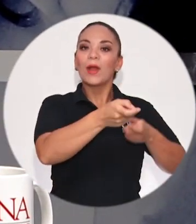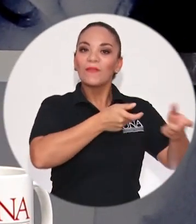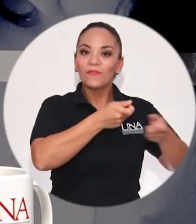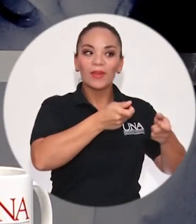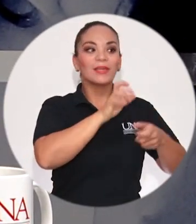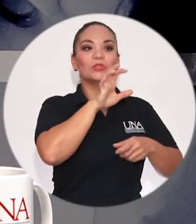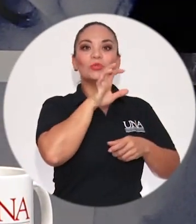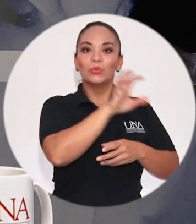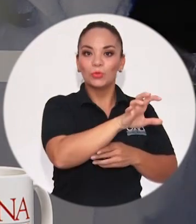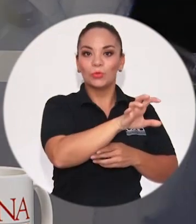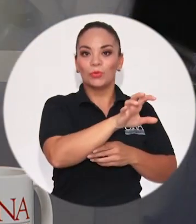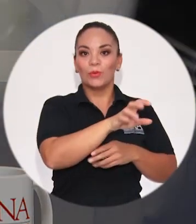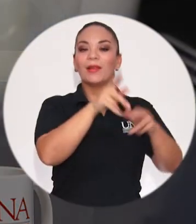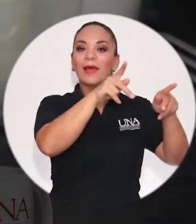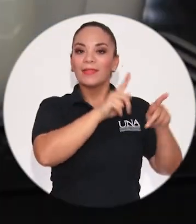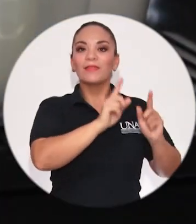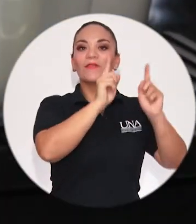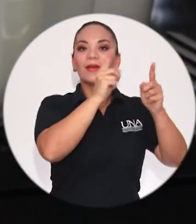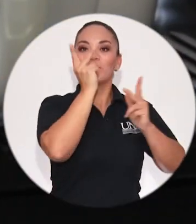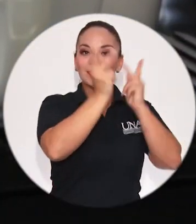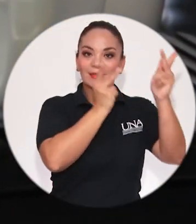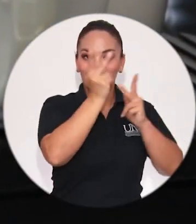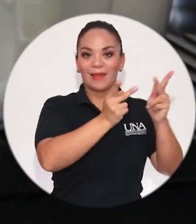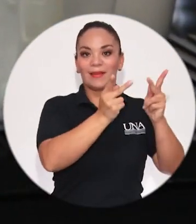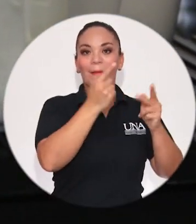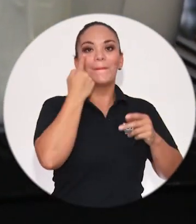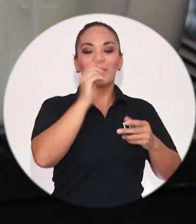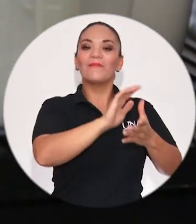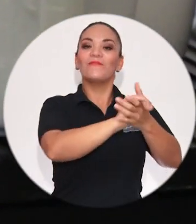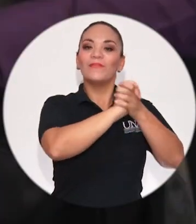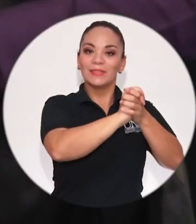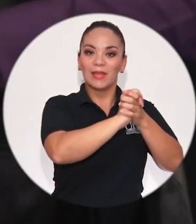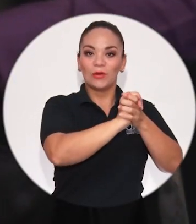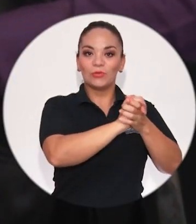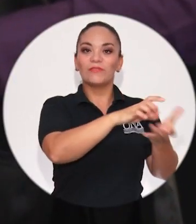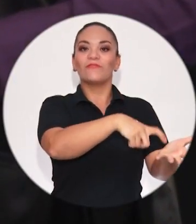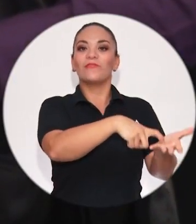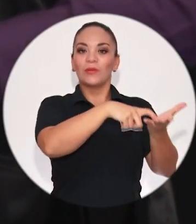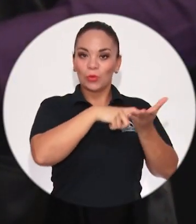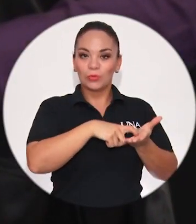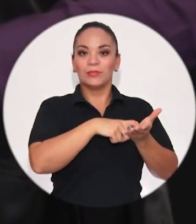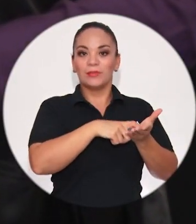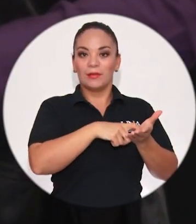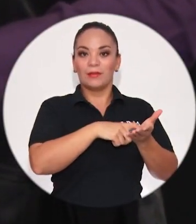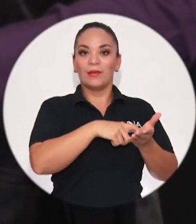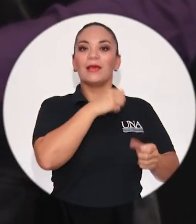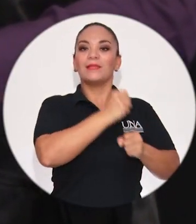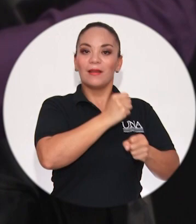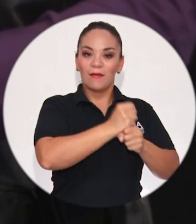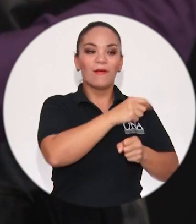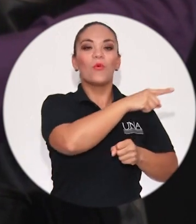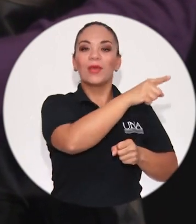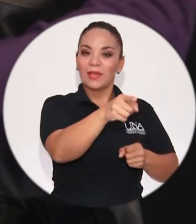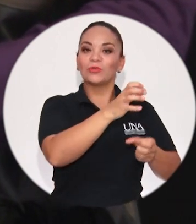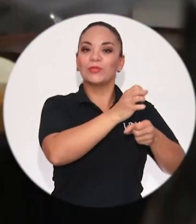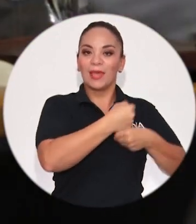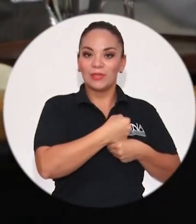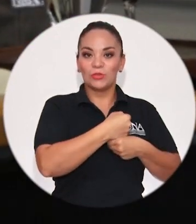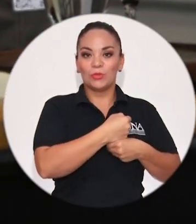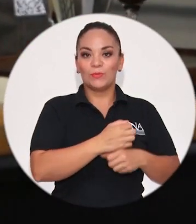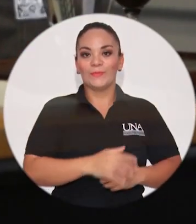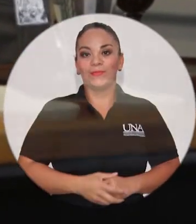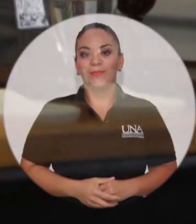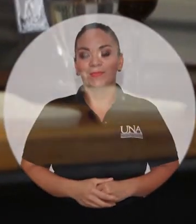a a sentir que su café es su café y la gente los va a ir a visitar para felicitarlos y reconocerles